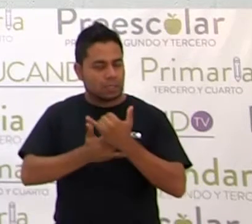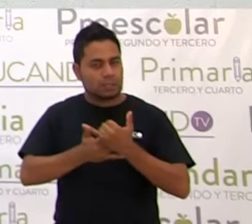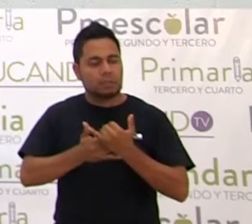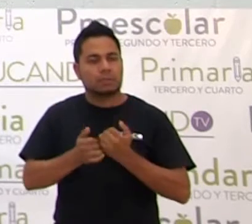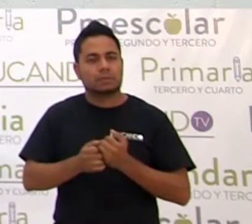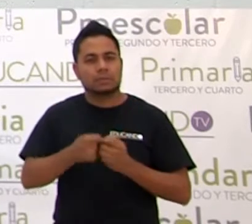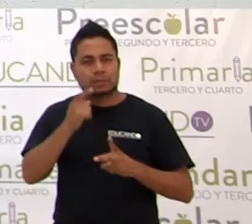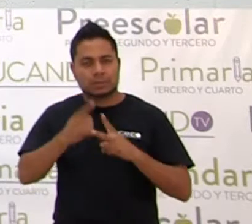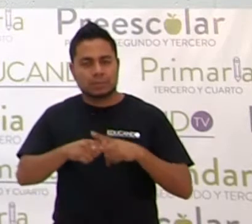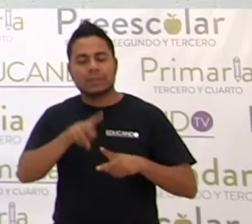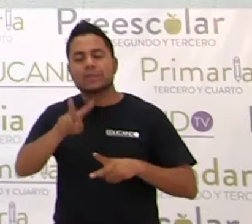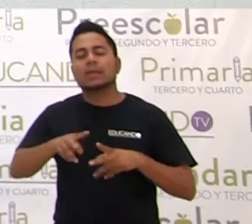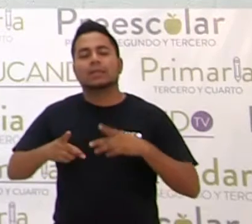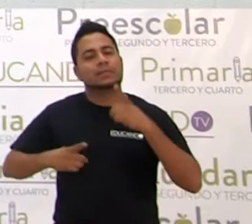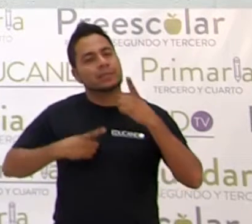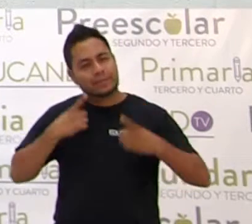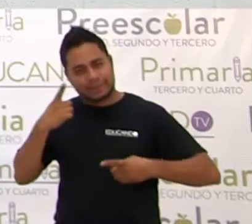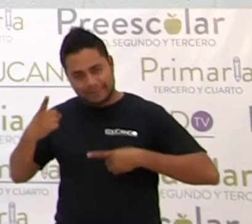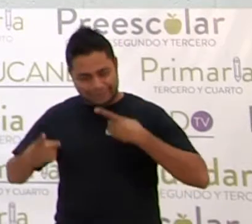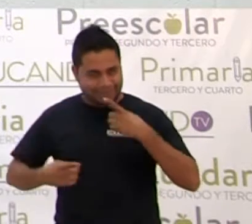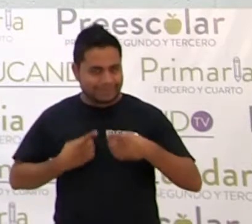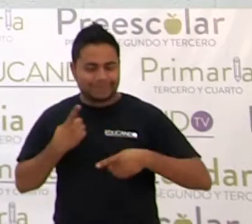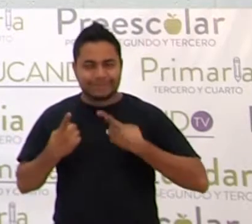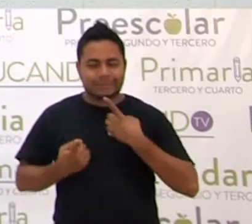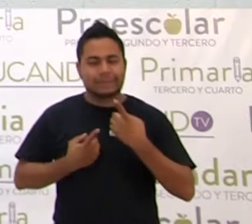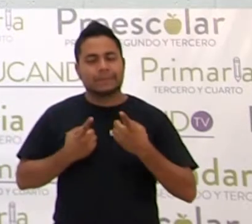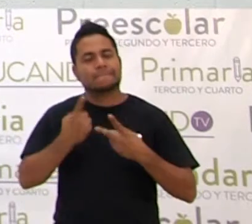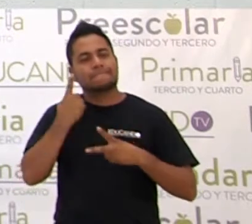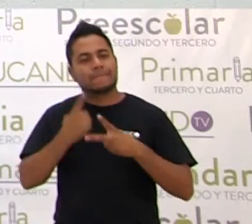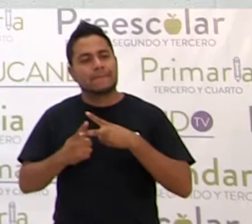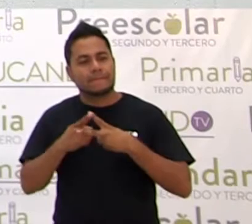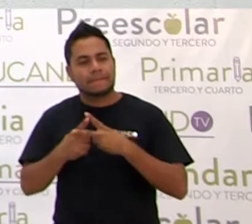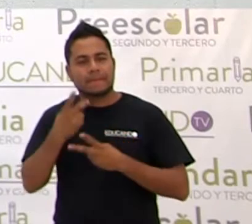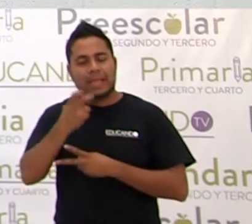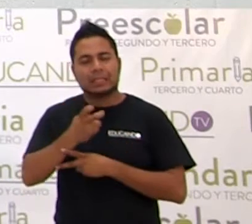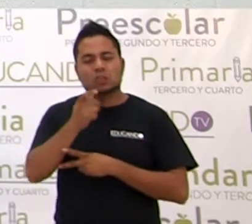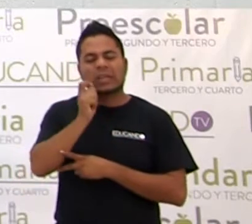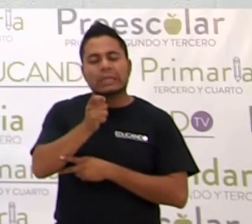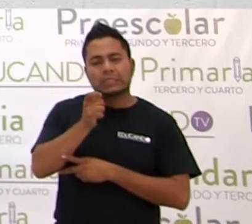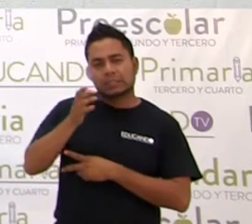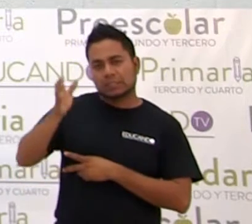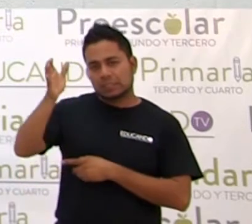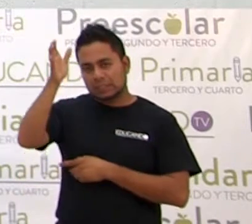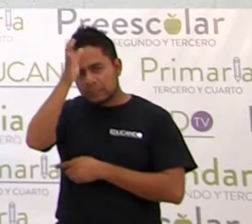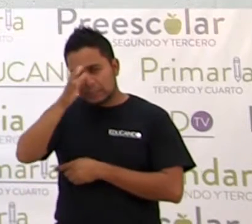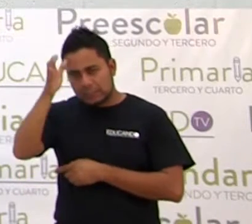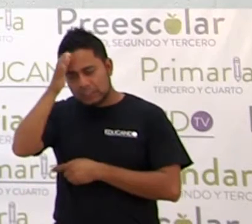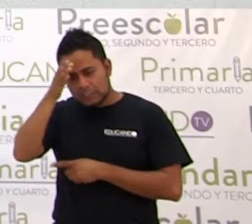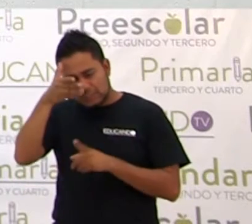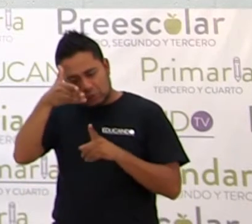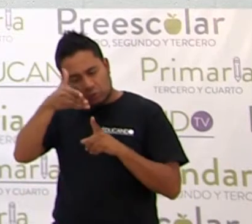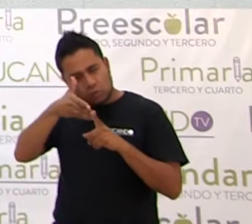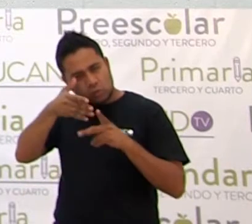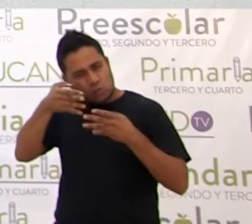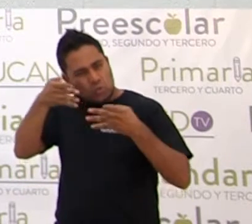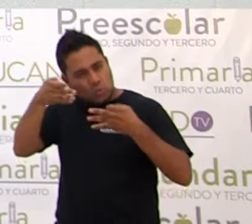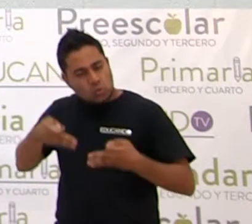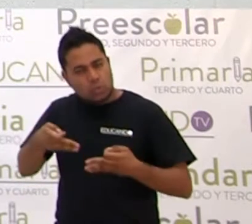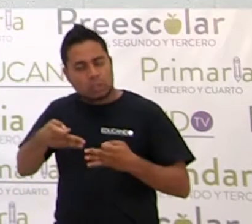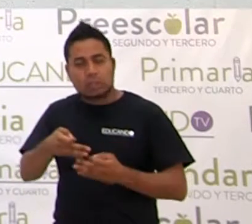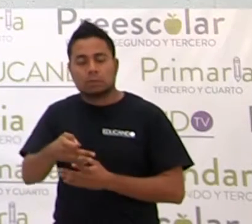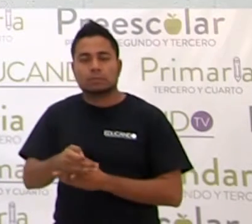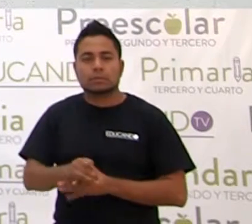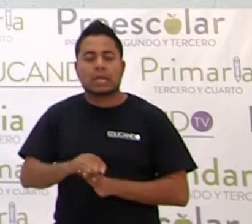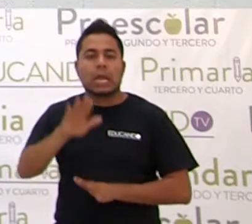son divertidas. La matemática es una ciencia precisa. Muchas de las